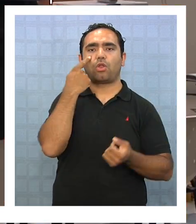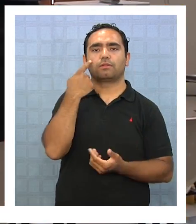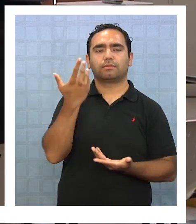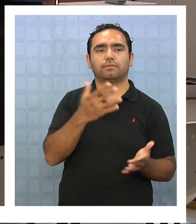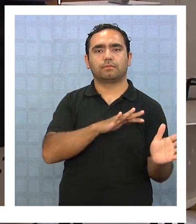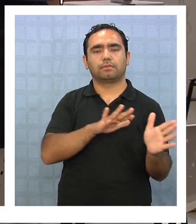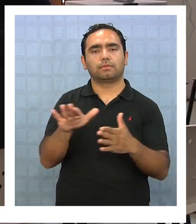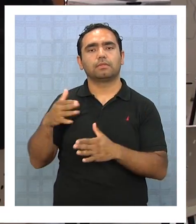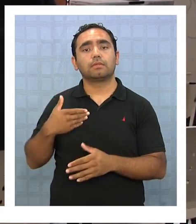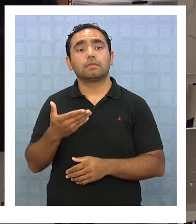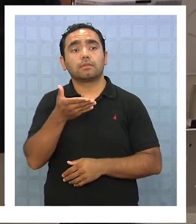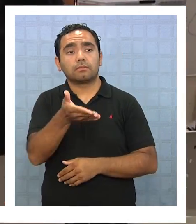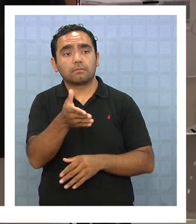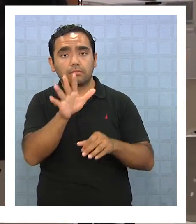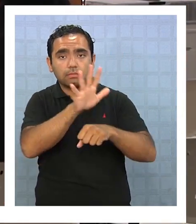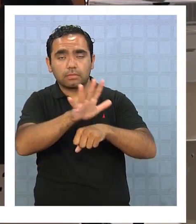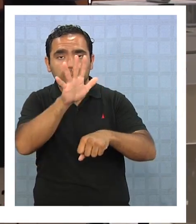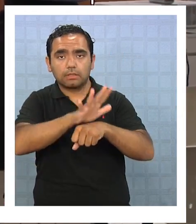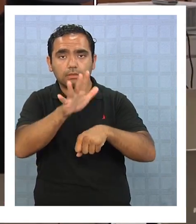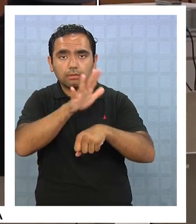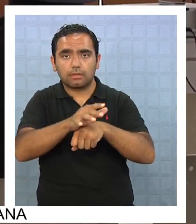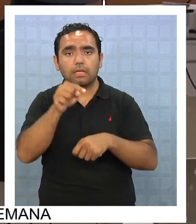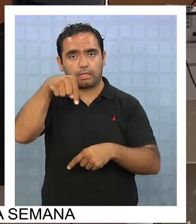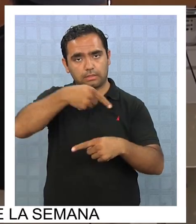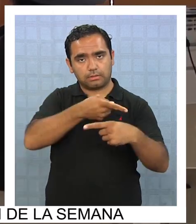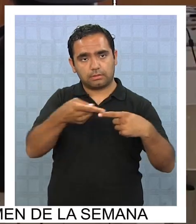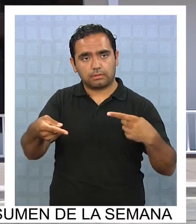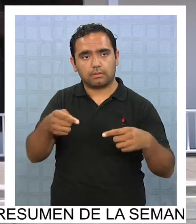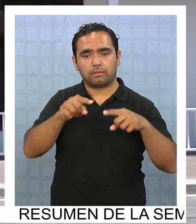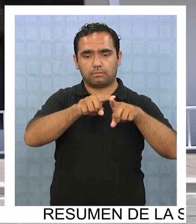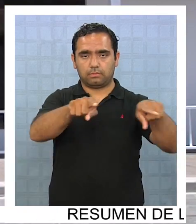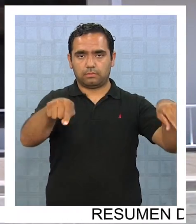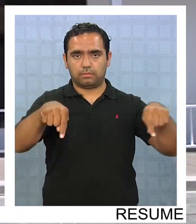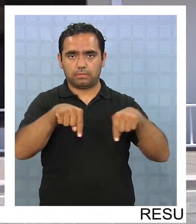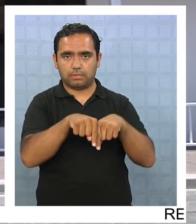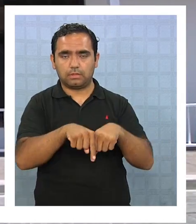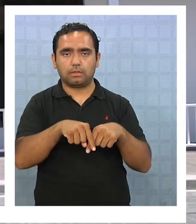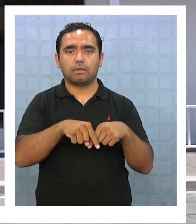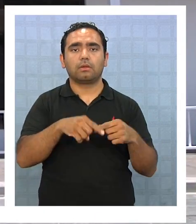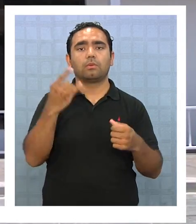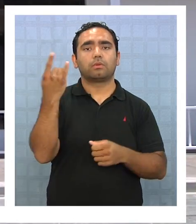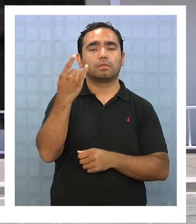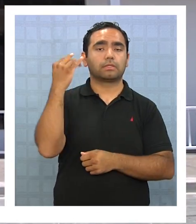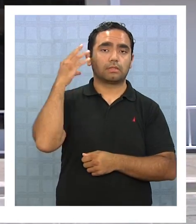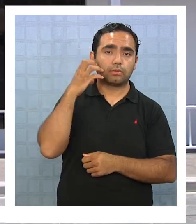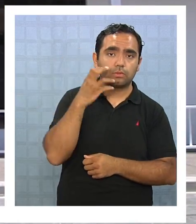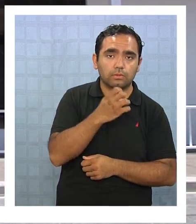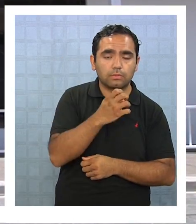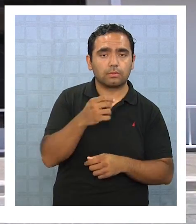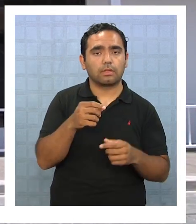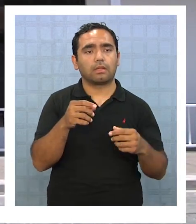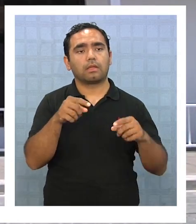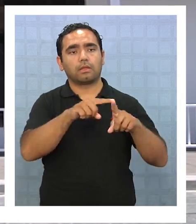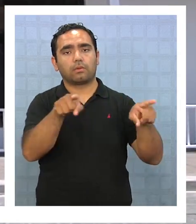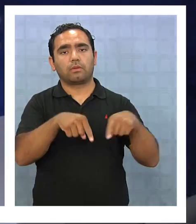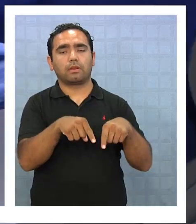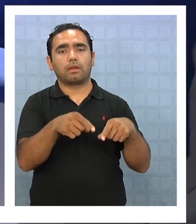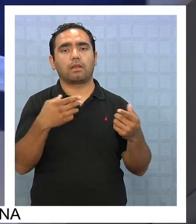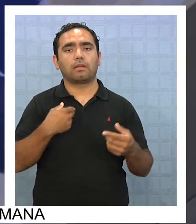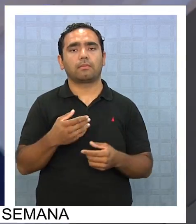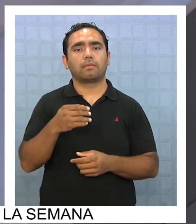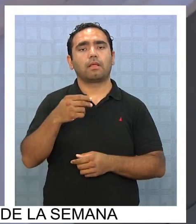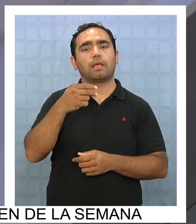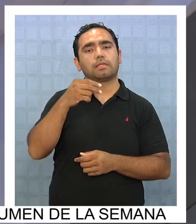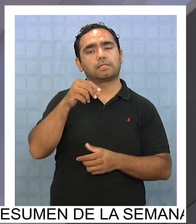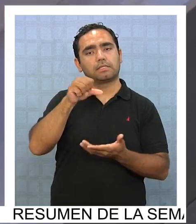conocimiento. Las producciones fueron exhibidas durante esta semana en el Hall Central de la Escuela de Arquitectura y en el Aula Magna de la UNAP.